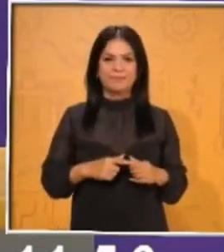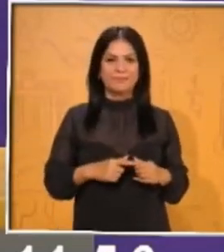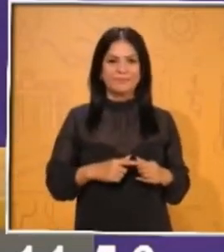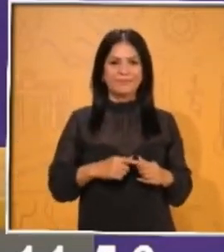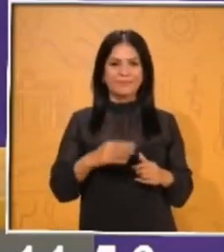día, buen provecho.